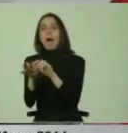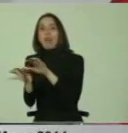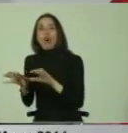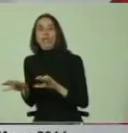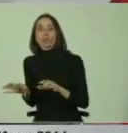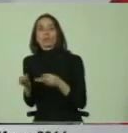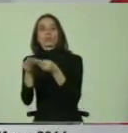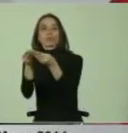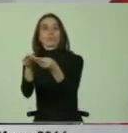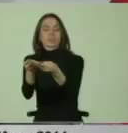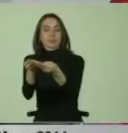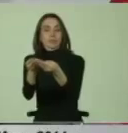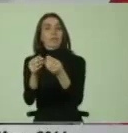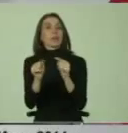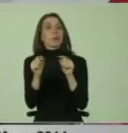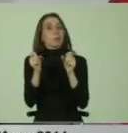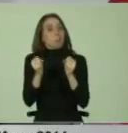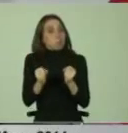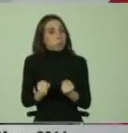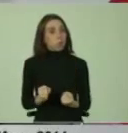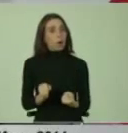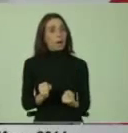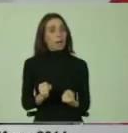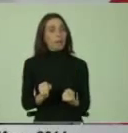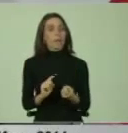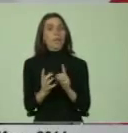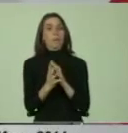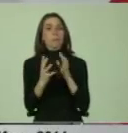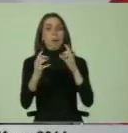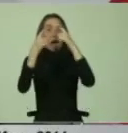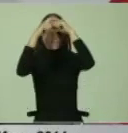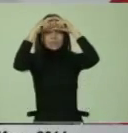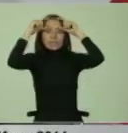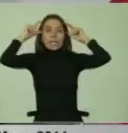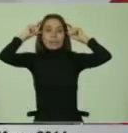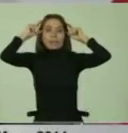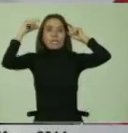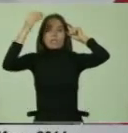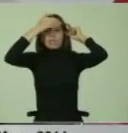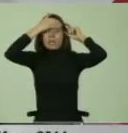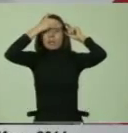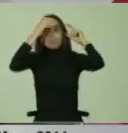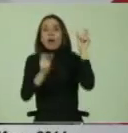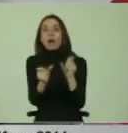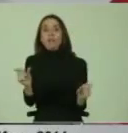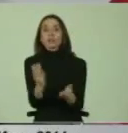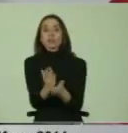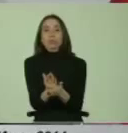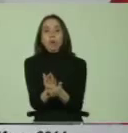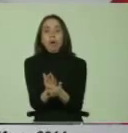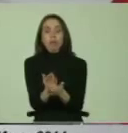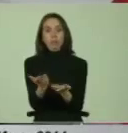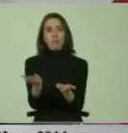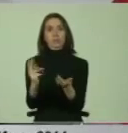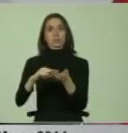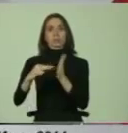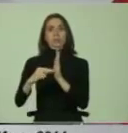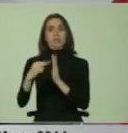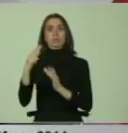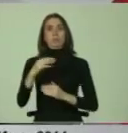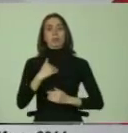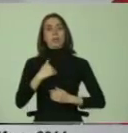De tal manera que esto puede llevar a un mayor etiquetaje de estudiantes con las consecuencias que eso tiene para su